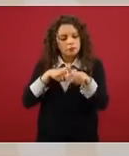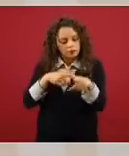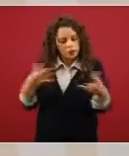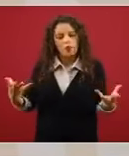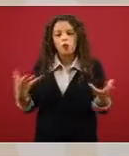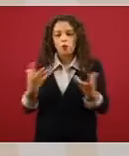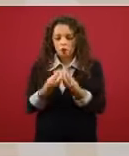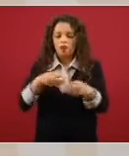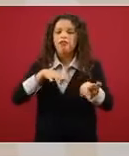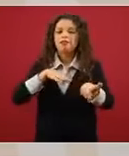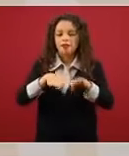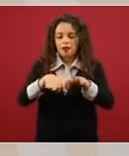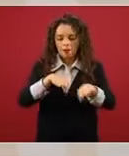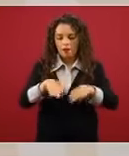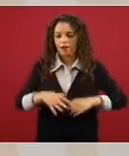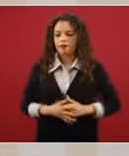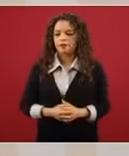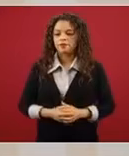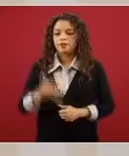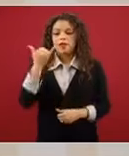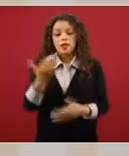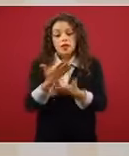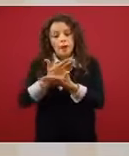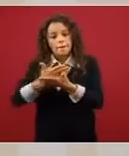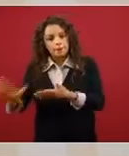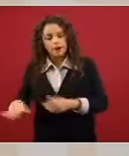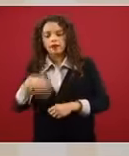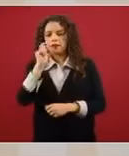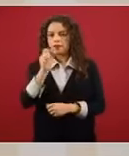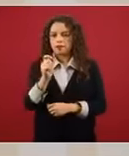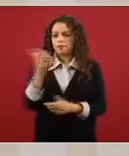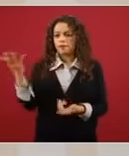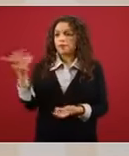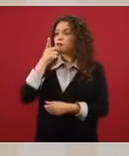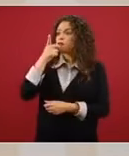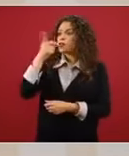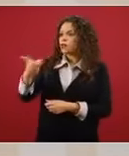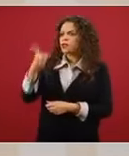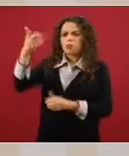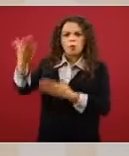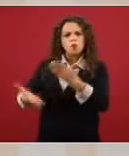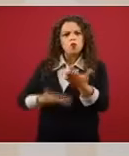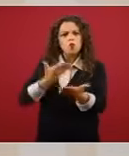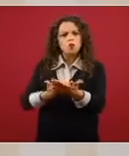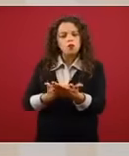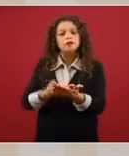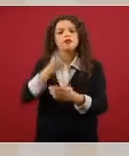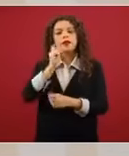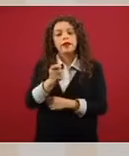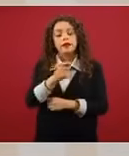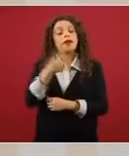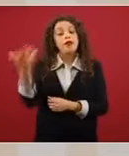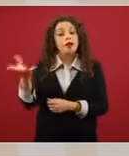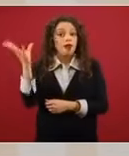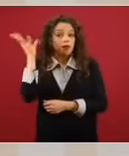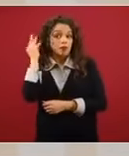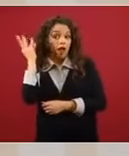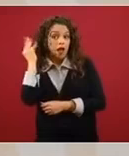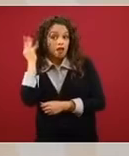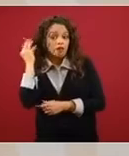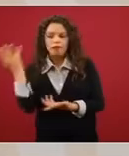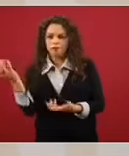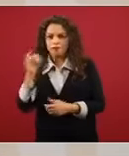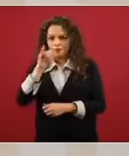incluso se decía que ellos habían propuesto trabajar en radio. En efecto, vamos a trabajar en la